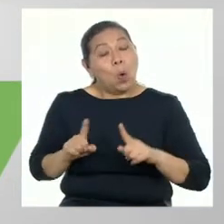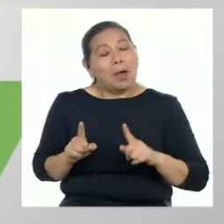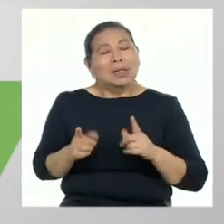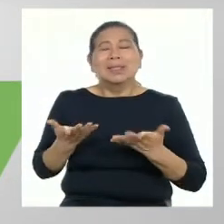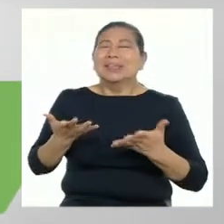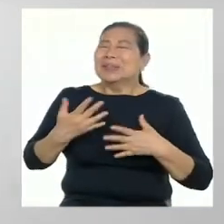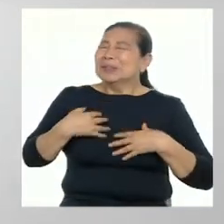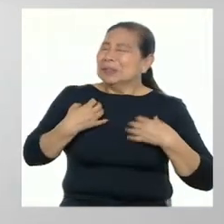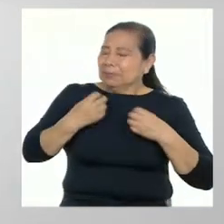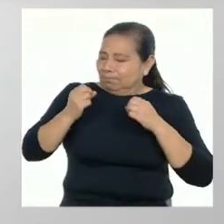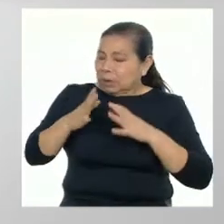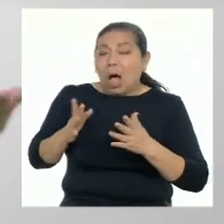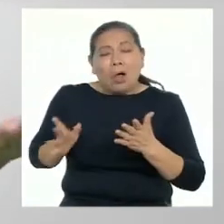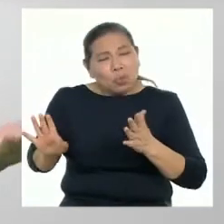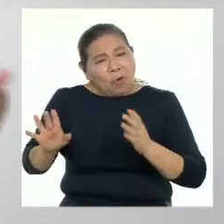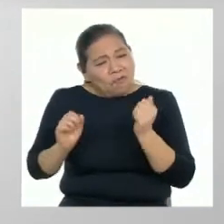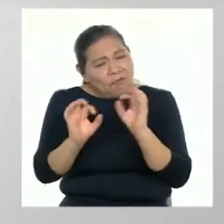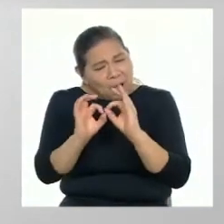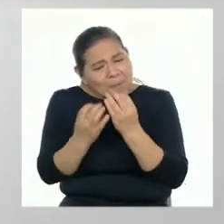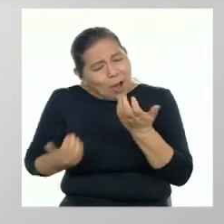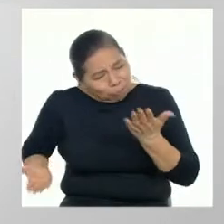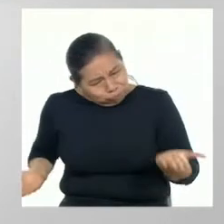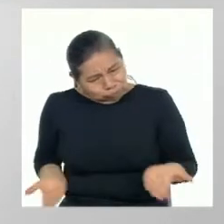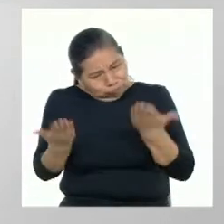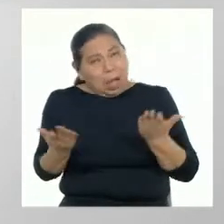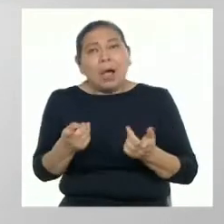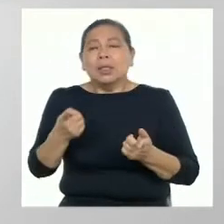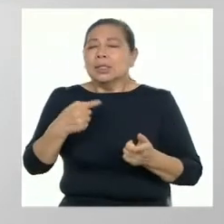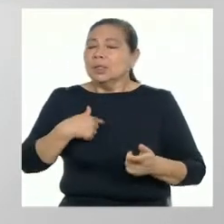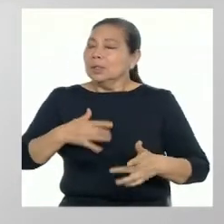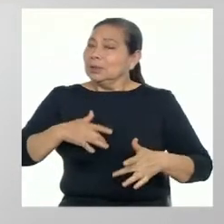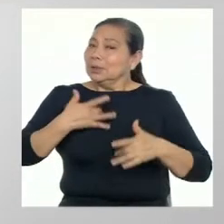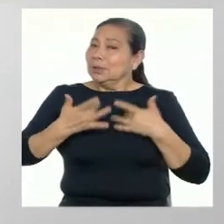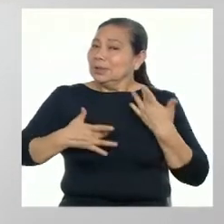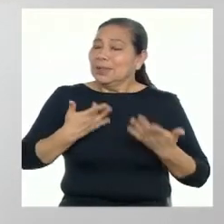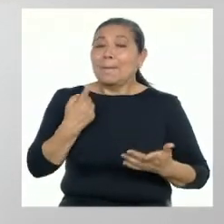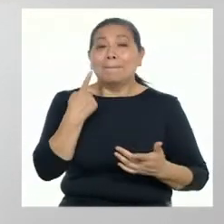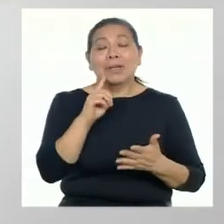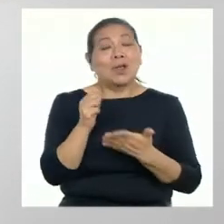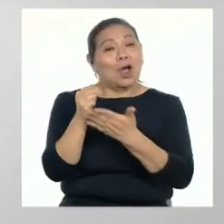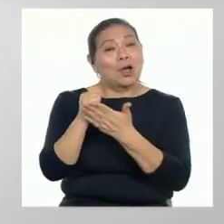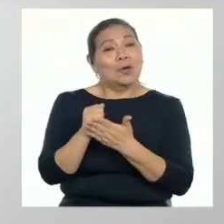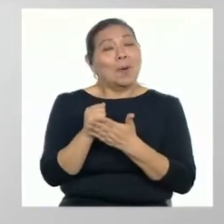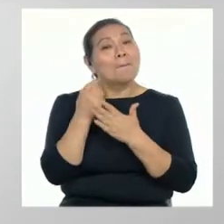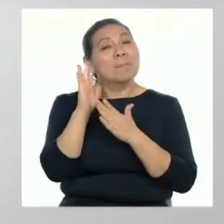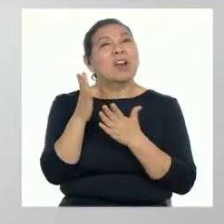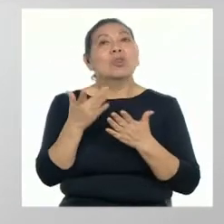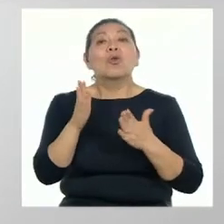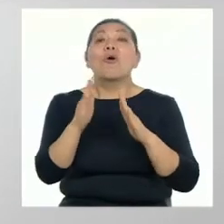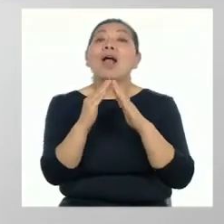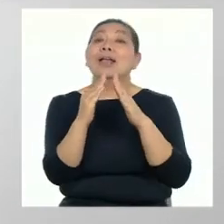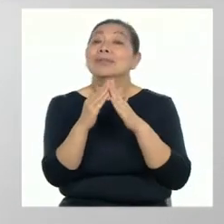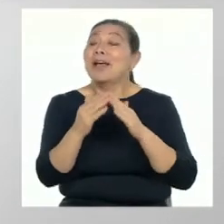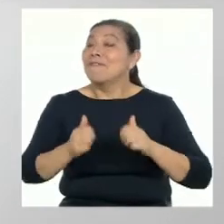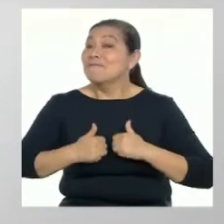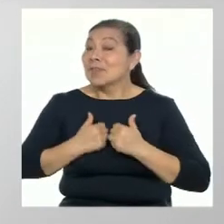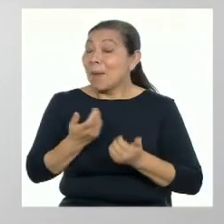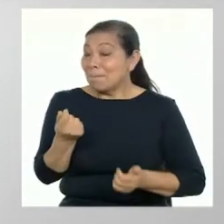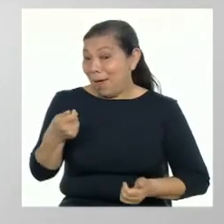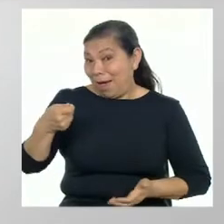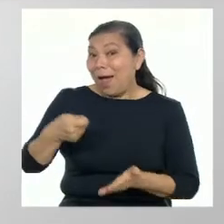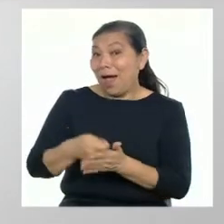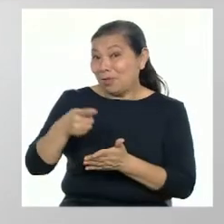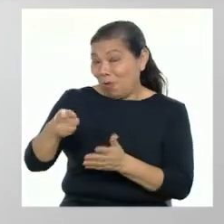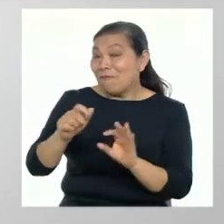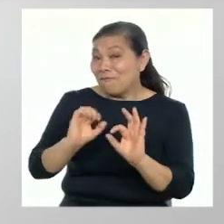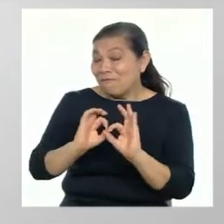tirar la toalla. Además del soporte afectivo, la familia nos da un techo donde vivir, el dinero que